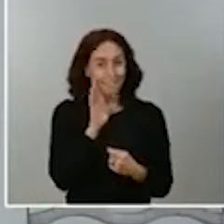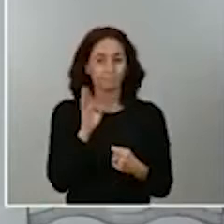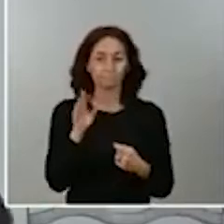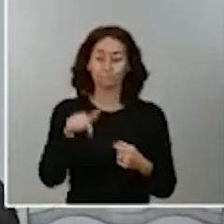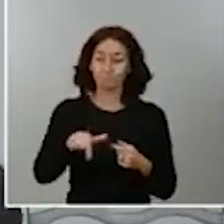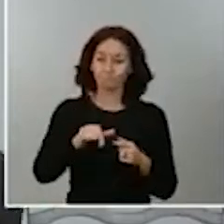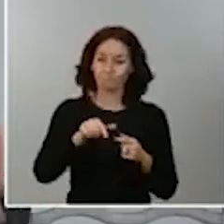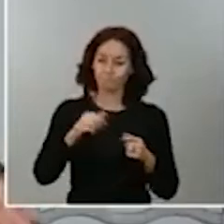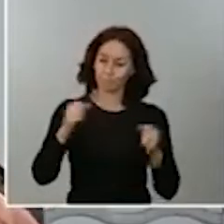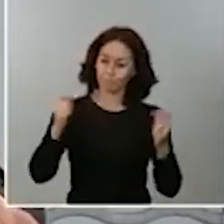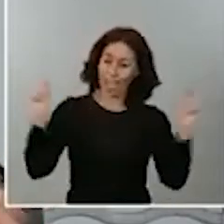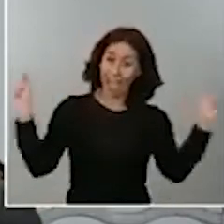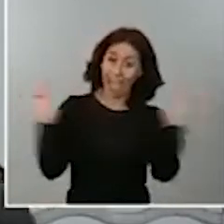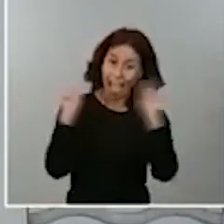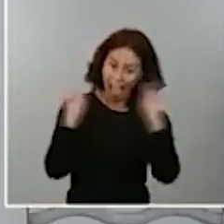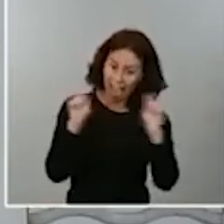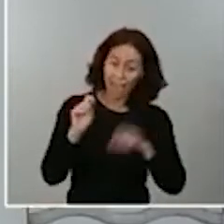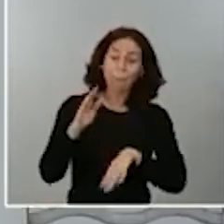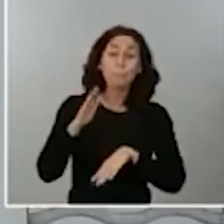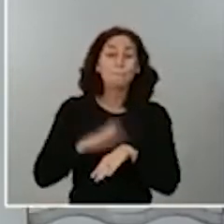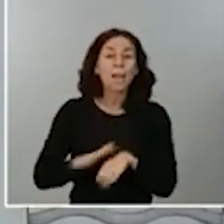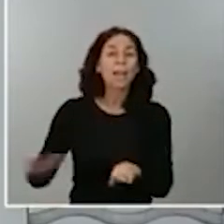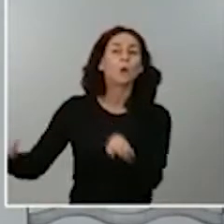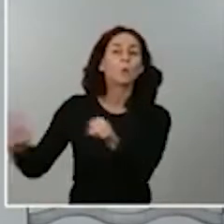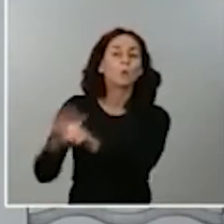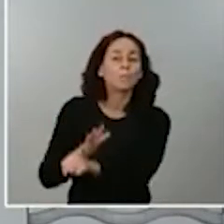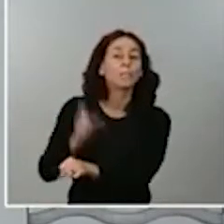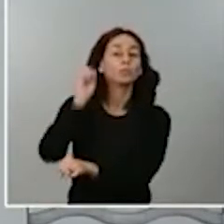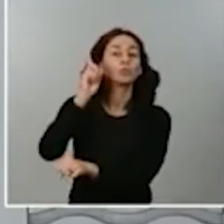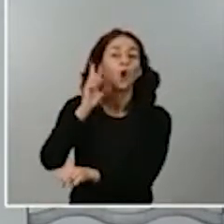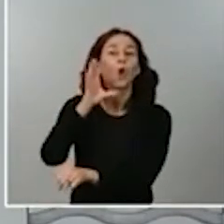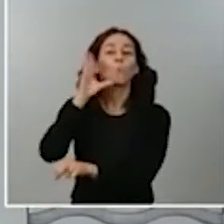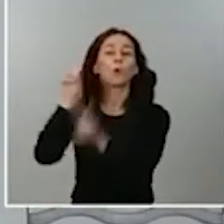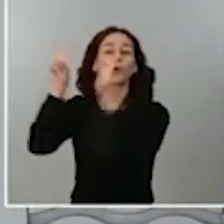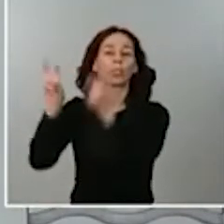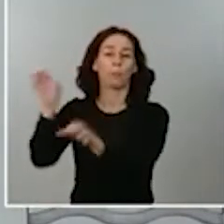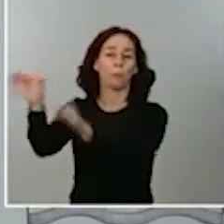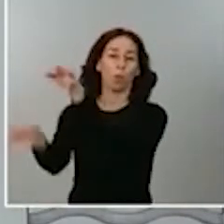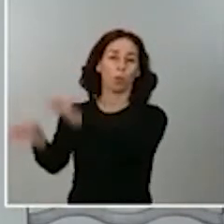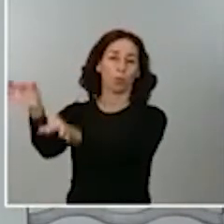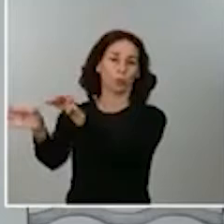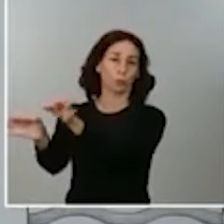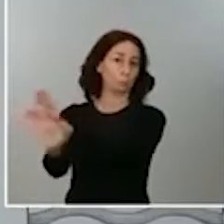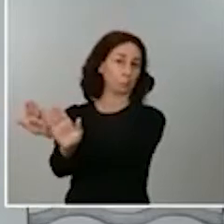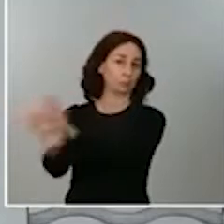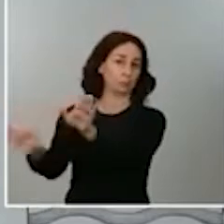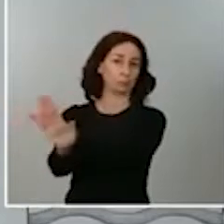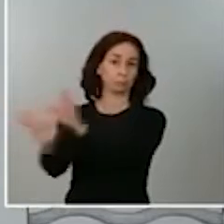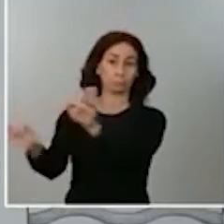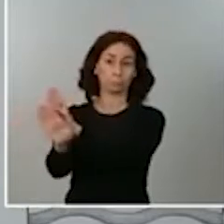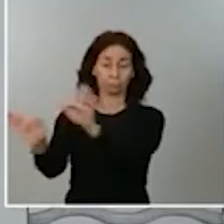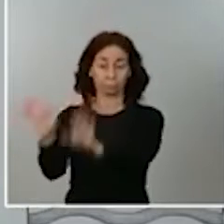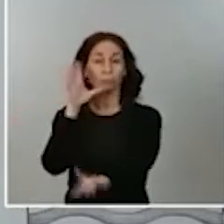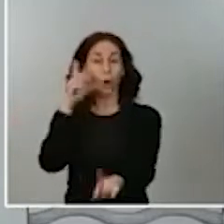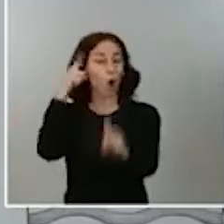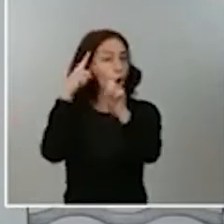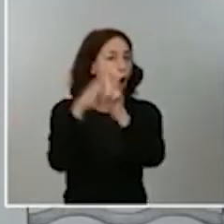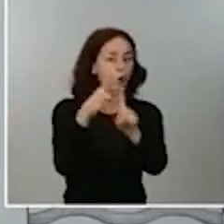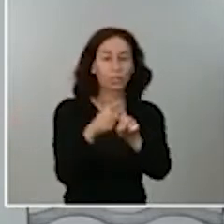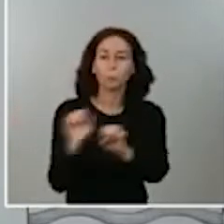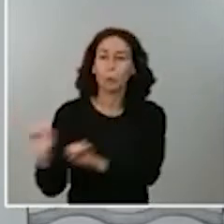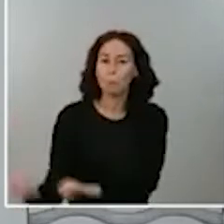para dar una cobertura jurídica inmediata a esta decisión y por eso la hemos adoptado porque nuestro objetivo es proteger la salud de los madrileños y de los españoles.